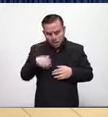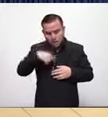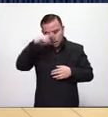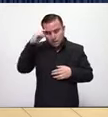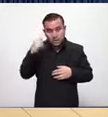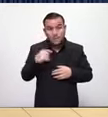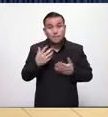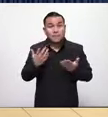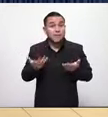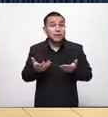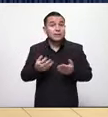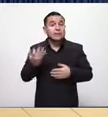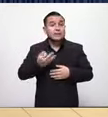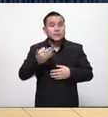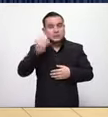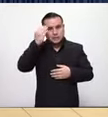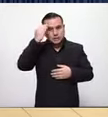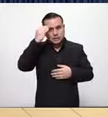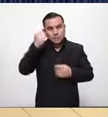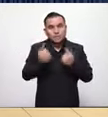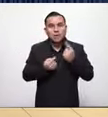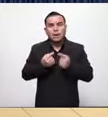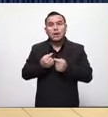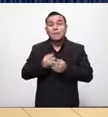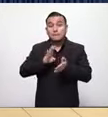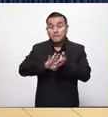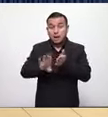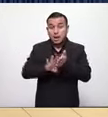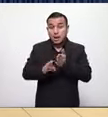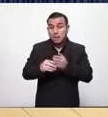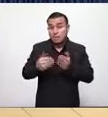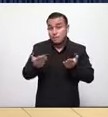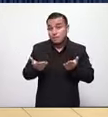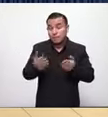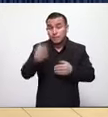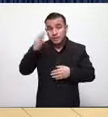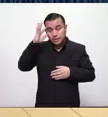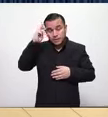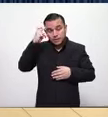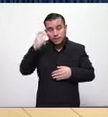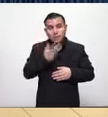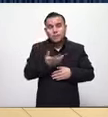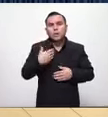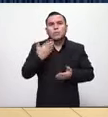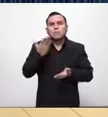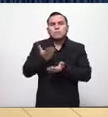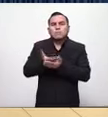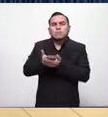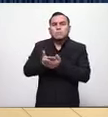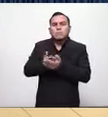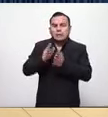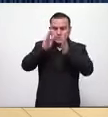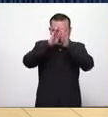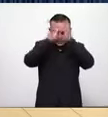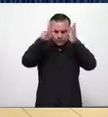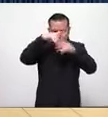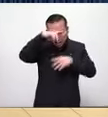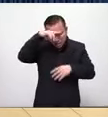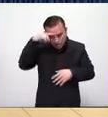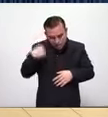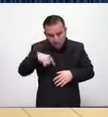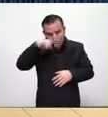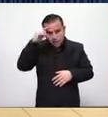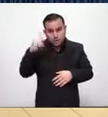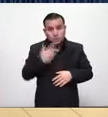tema tan delicado por parte de los empresarios sino también de la propuesta en general y de trabajar en conjunto